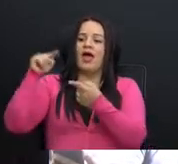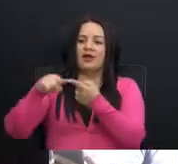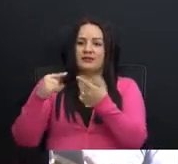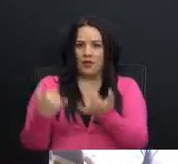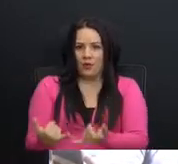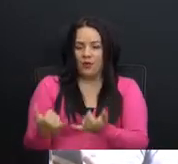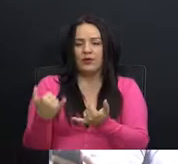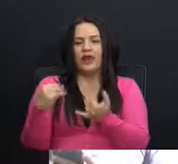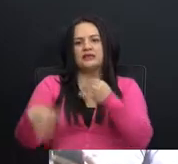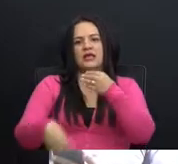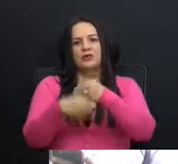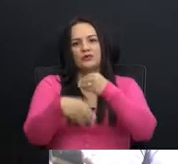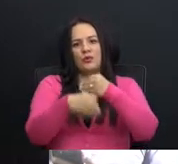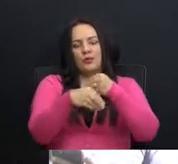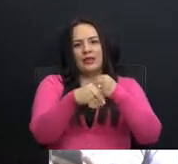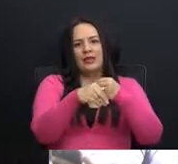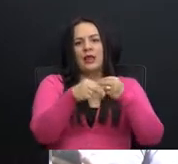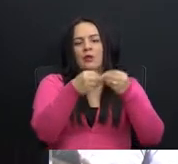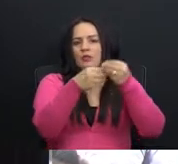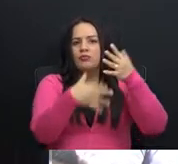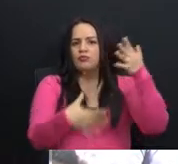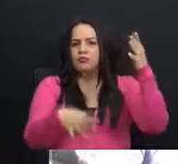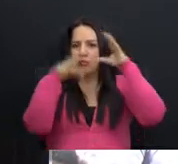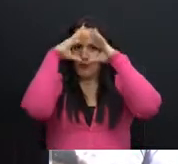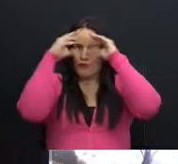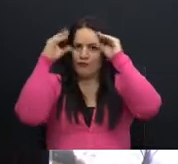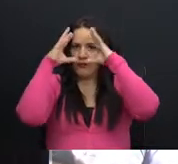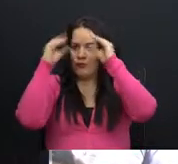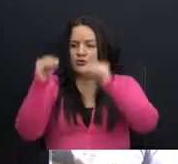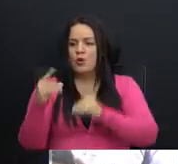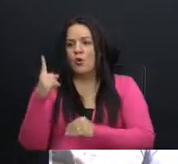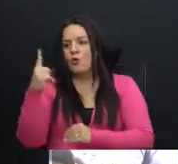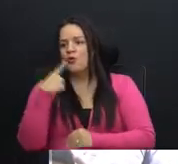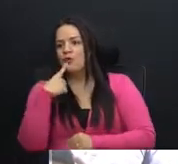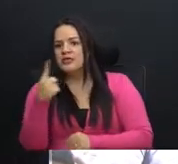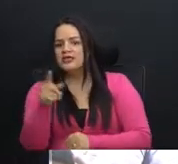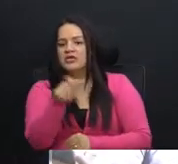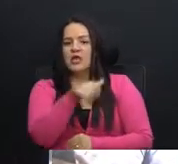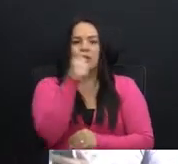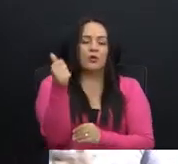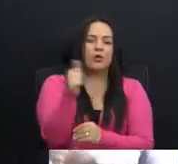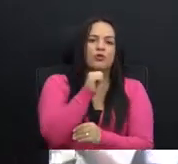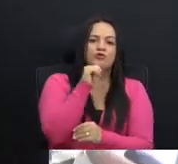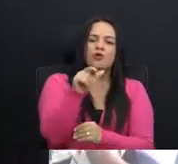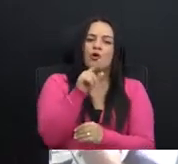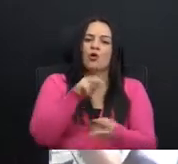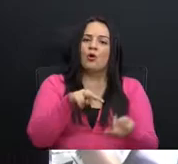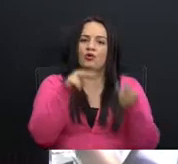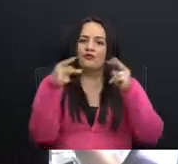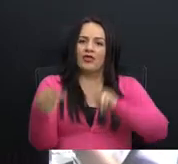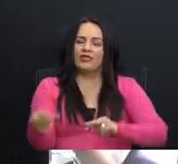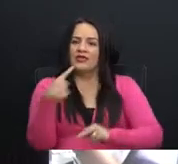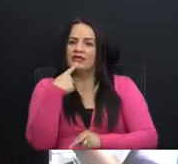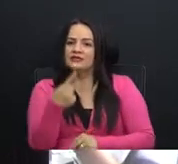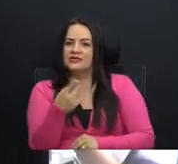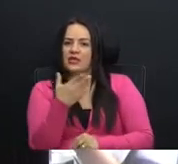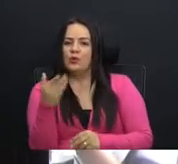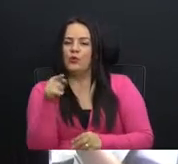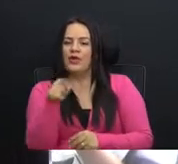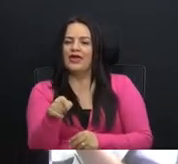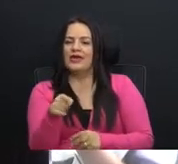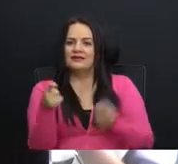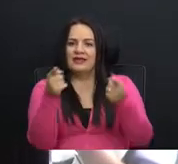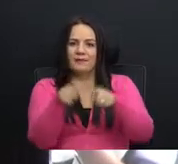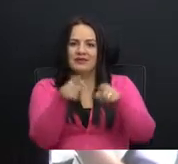cantidad importante de información donde uno dice y el otro se desdice de lo que está pasando. Y eso, por supuesto,